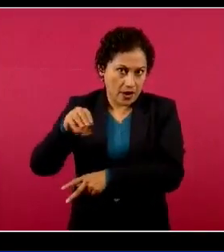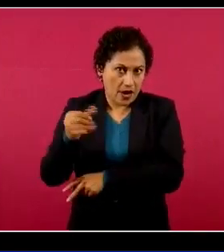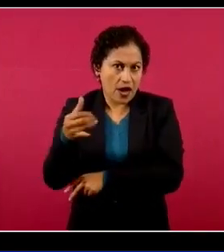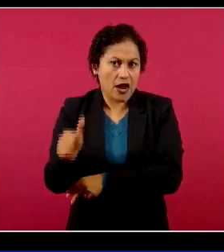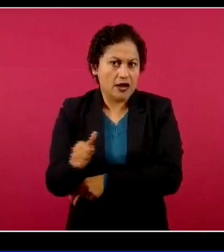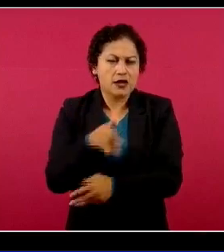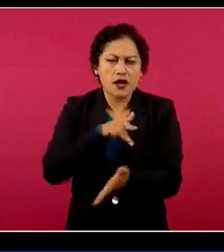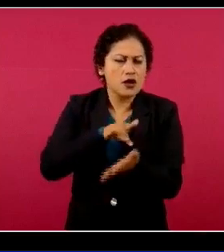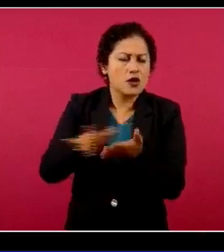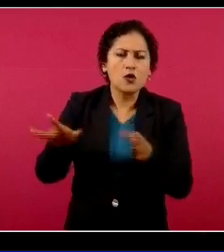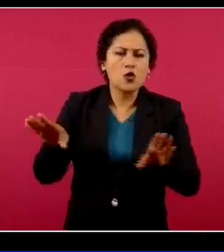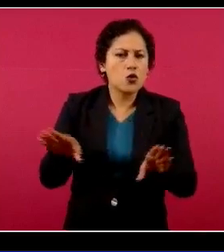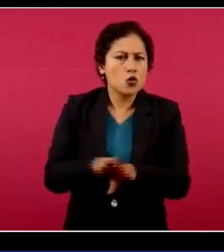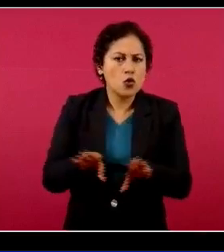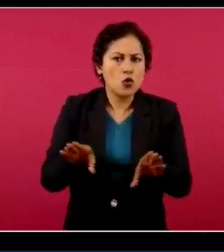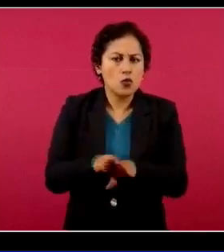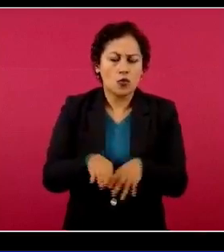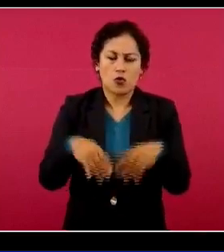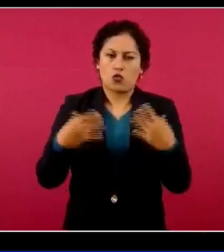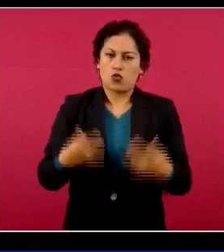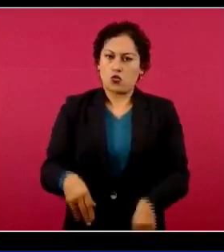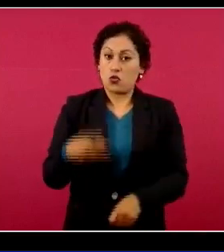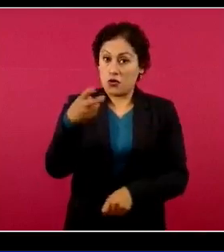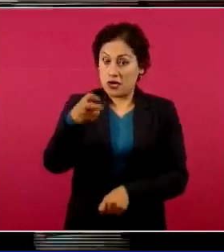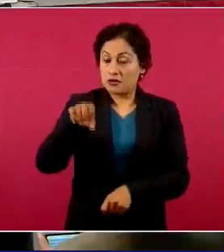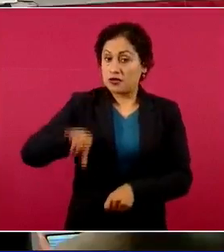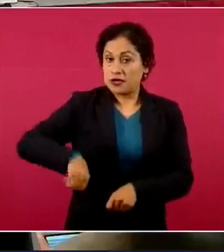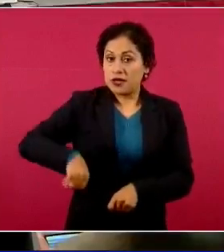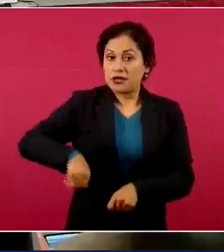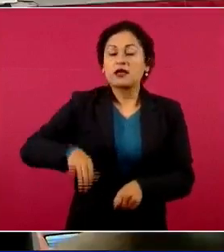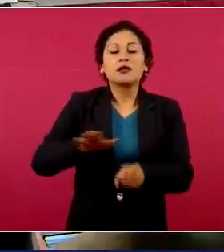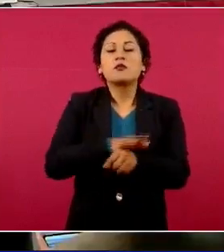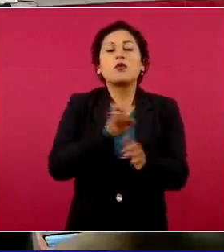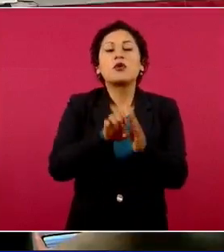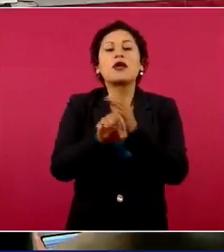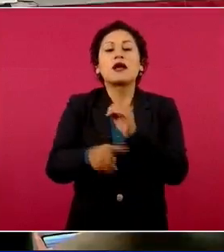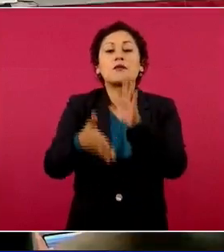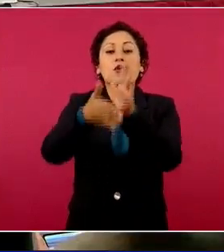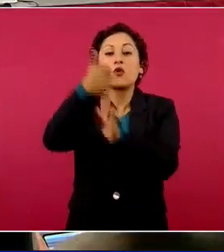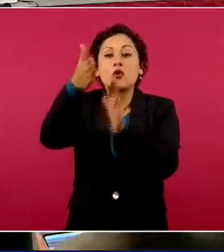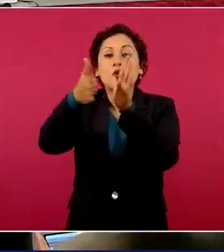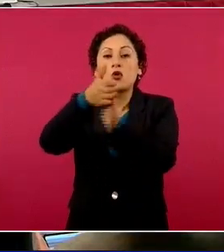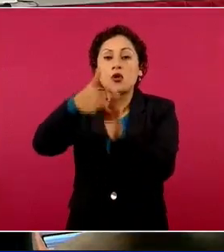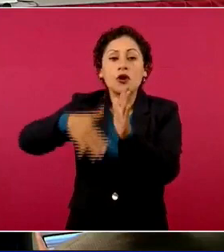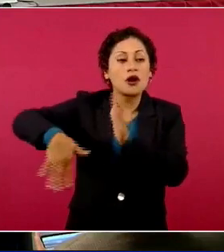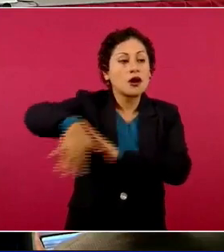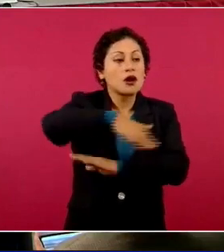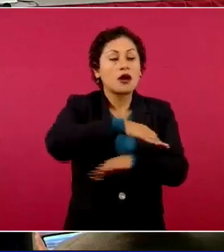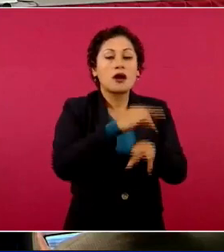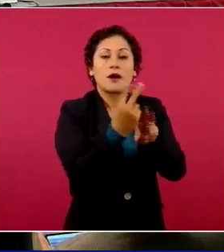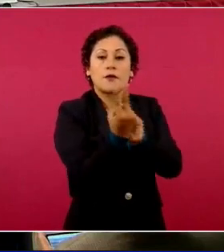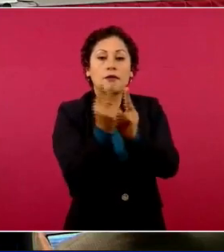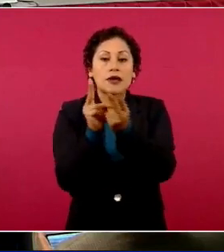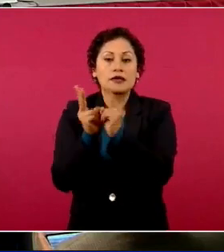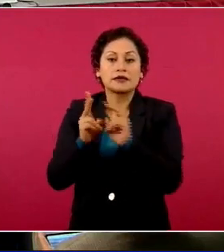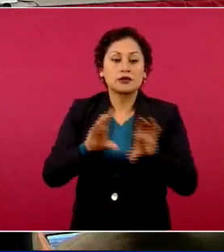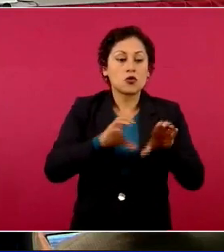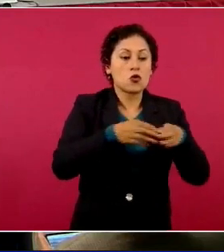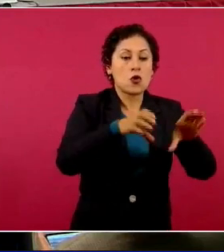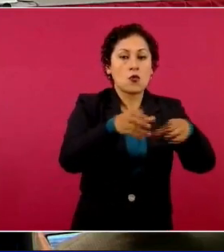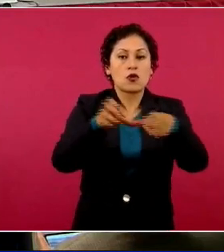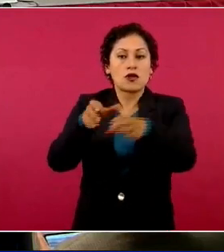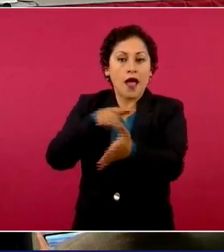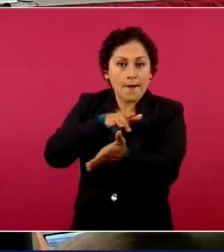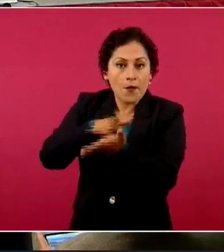Tren Maya. Es muy interesante que siempre que haya una construcción, las comunidades a través de estos programas sociales siempre son muy